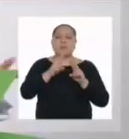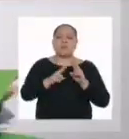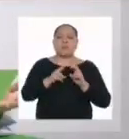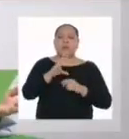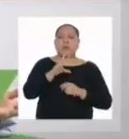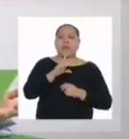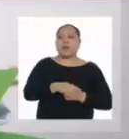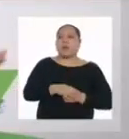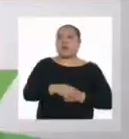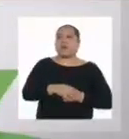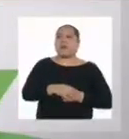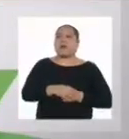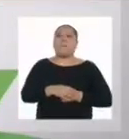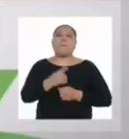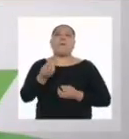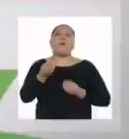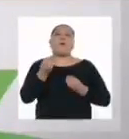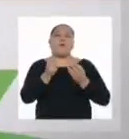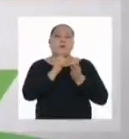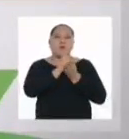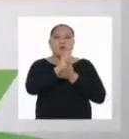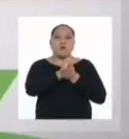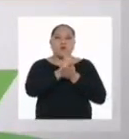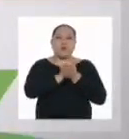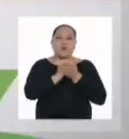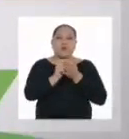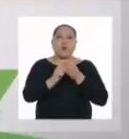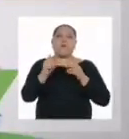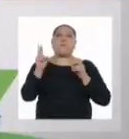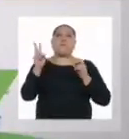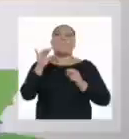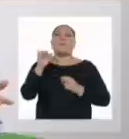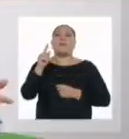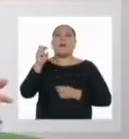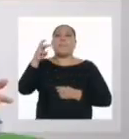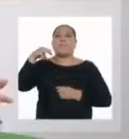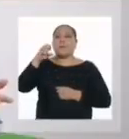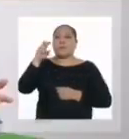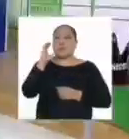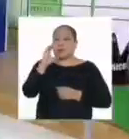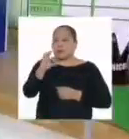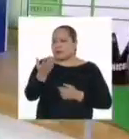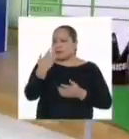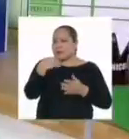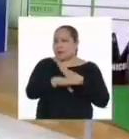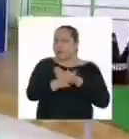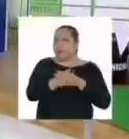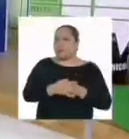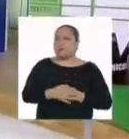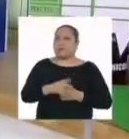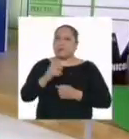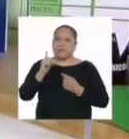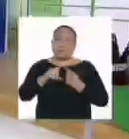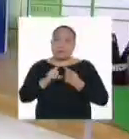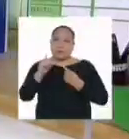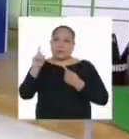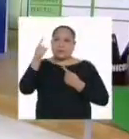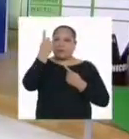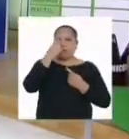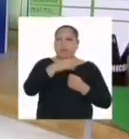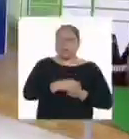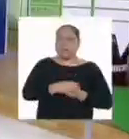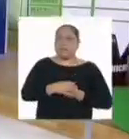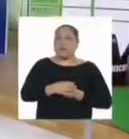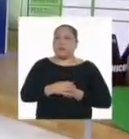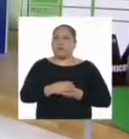dependiente? Es decir, ¿para medir las proporciones de vitamina C que hay en los alimentos? Primero, obtendré las muestras.